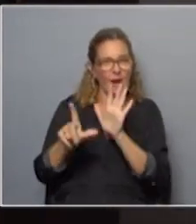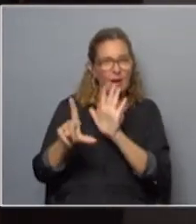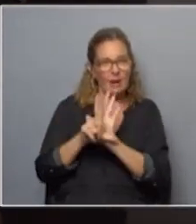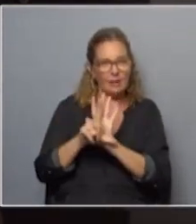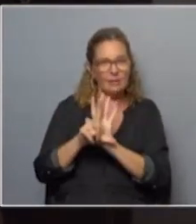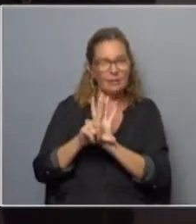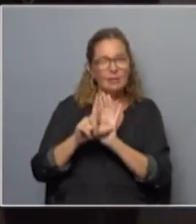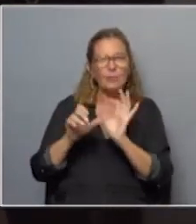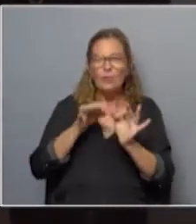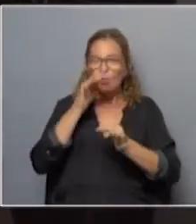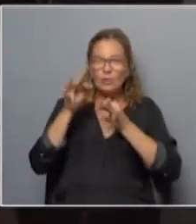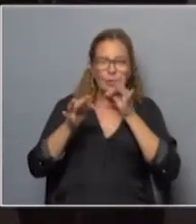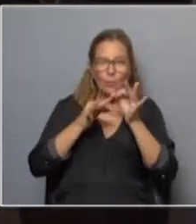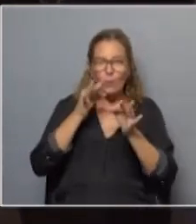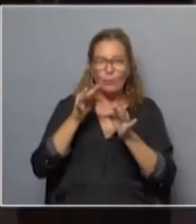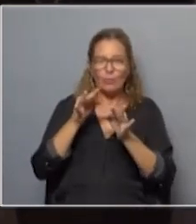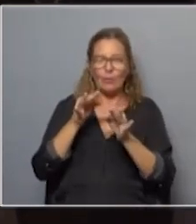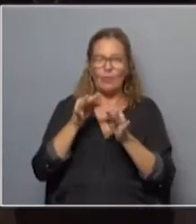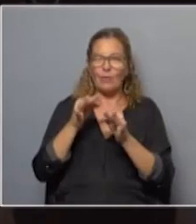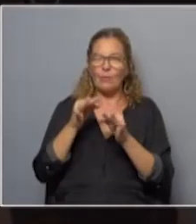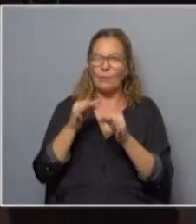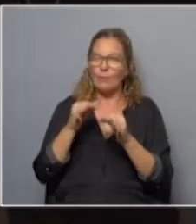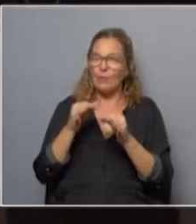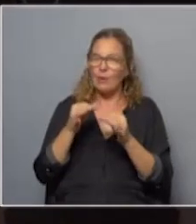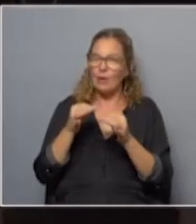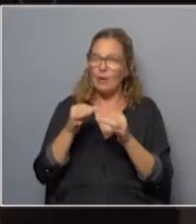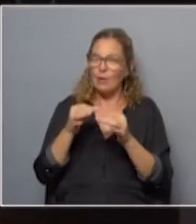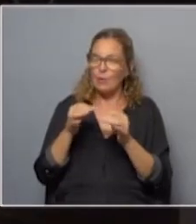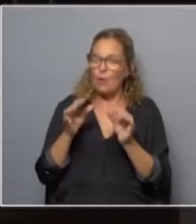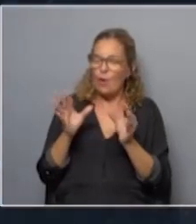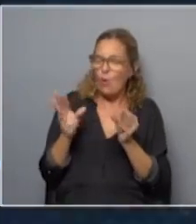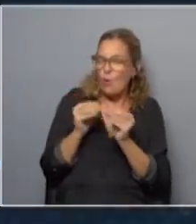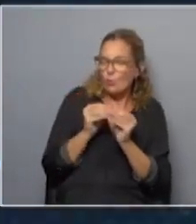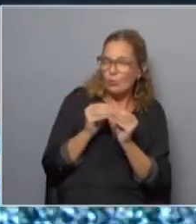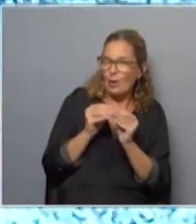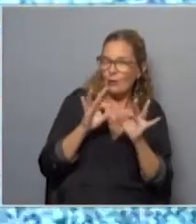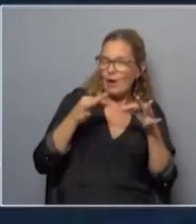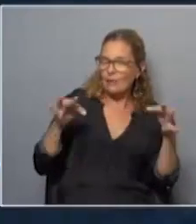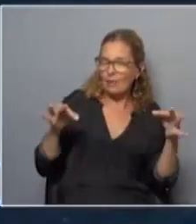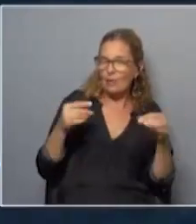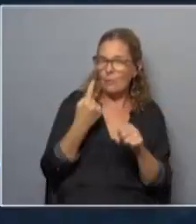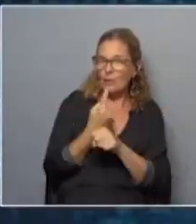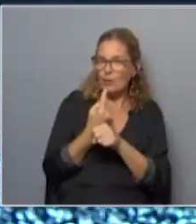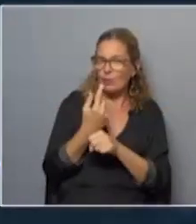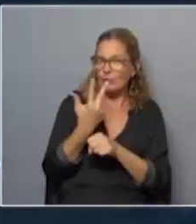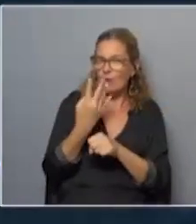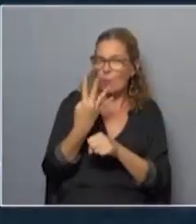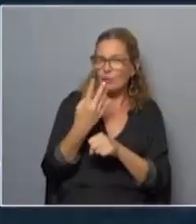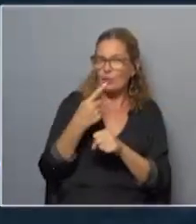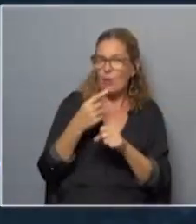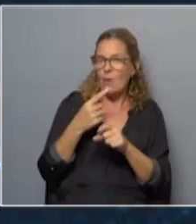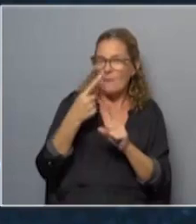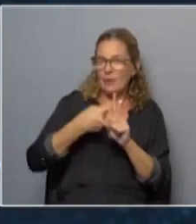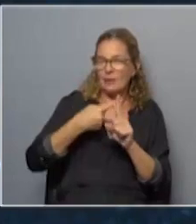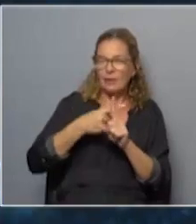que ha sido un discurso muy atado a algunos eslóganes en los primeros tres o cuatro meses se escuchó muchísimo